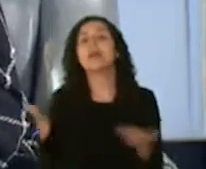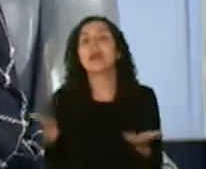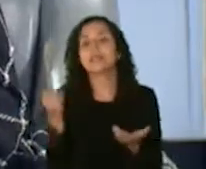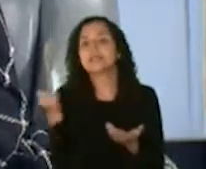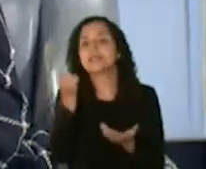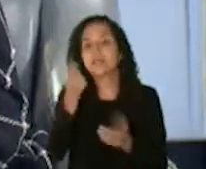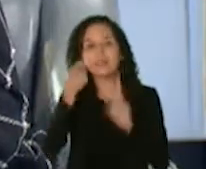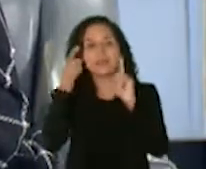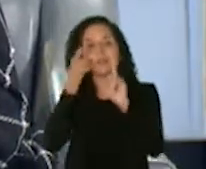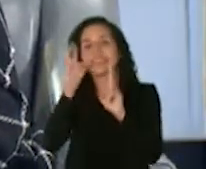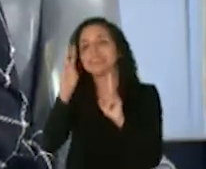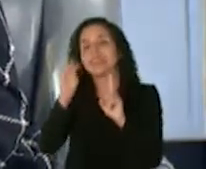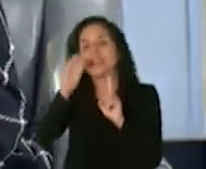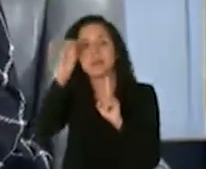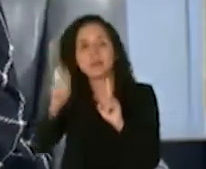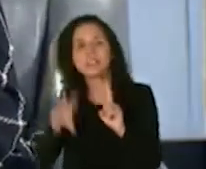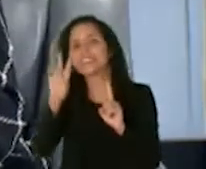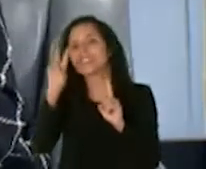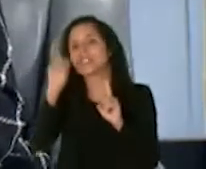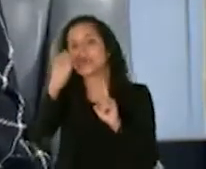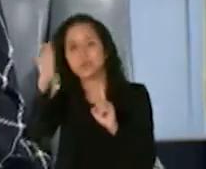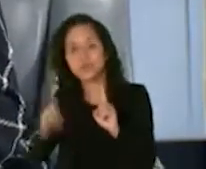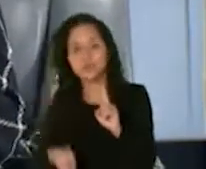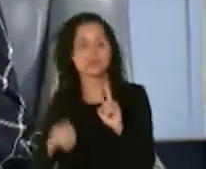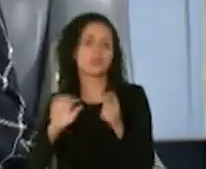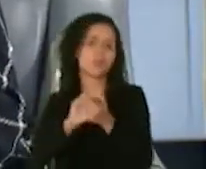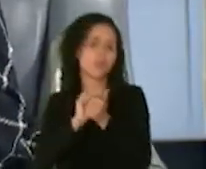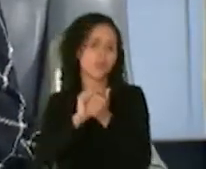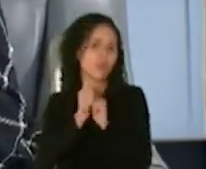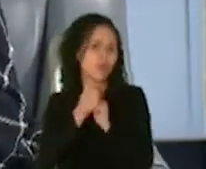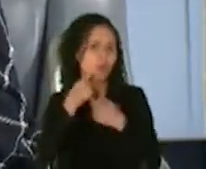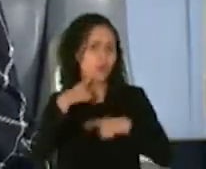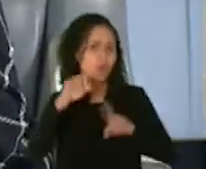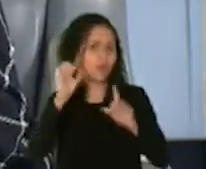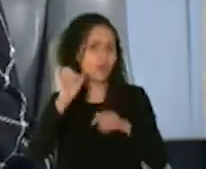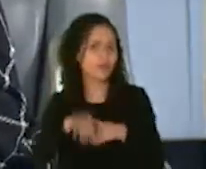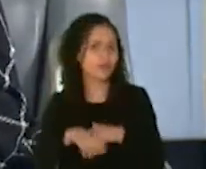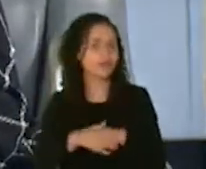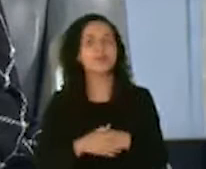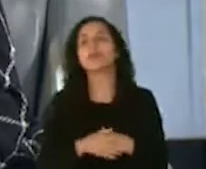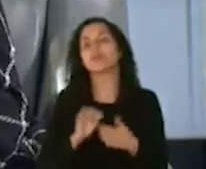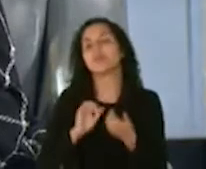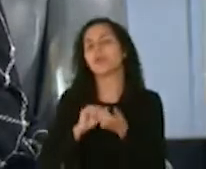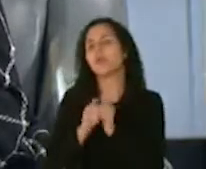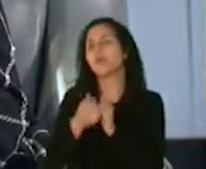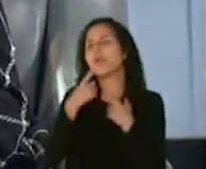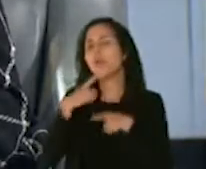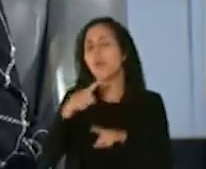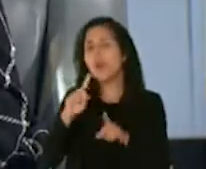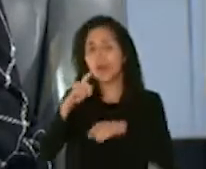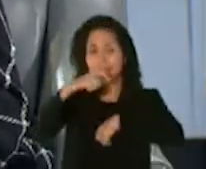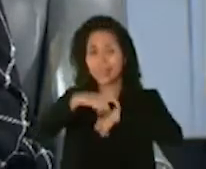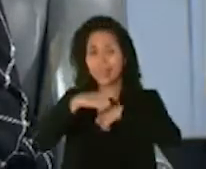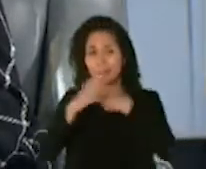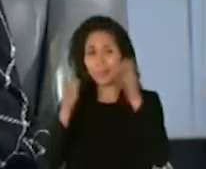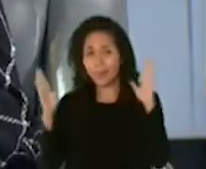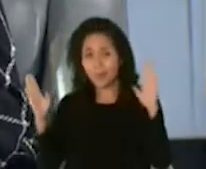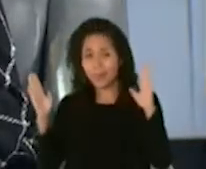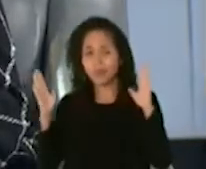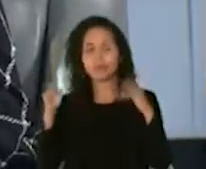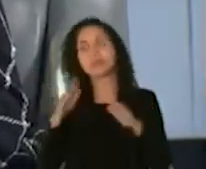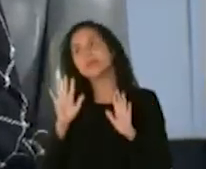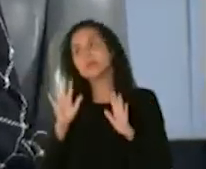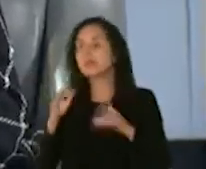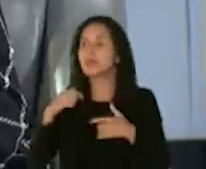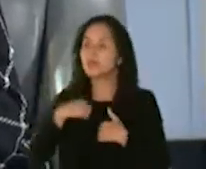% del 70% ¿cómo logramos eso? ¿cómo vamos a poder lograr en un tiempo? digo yo yo